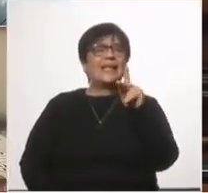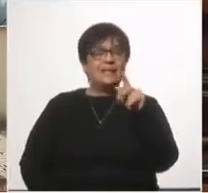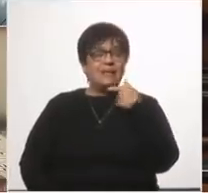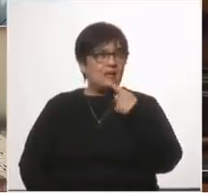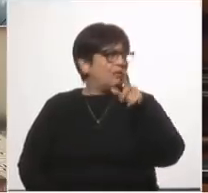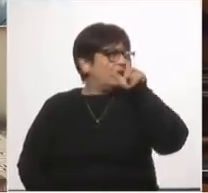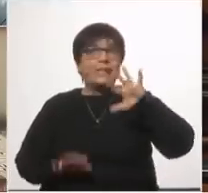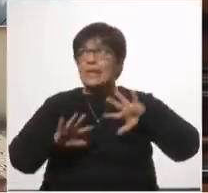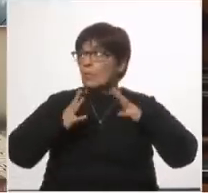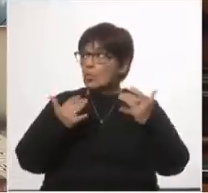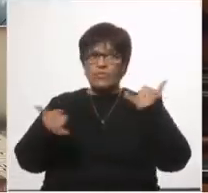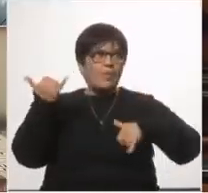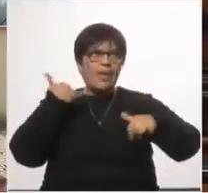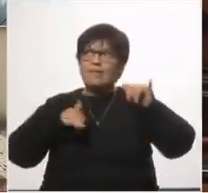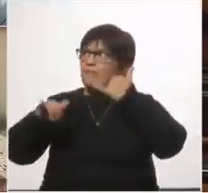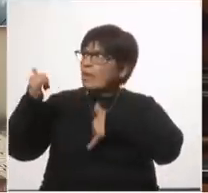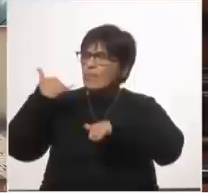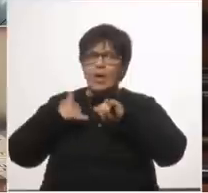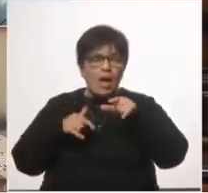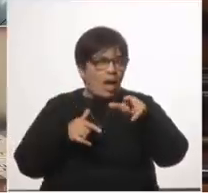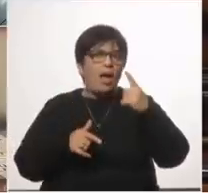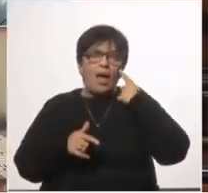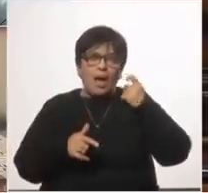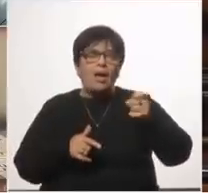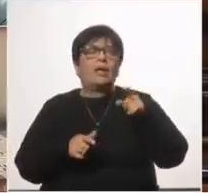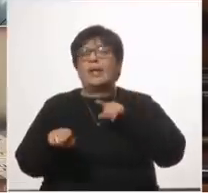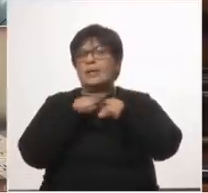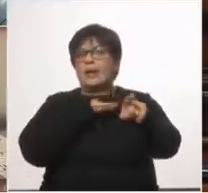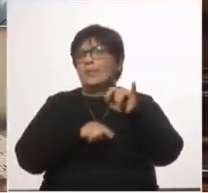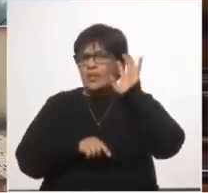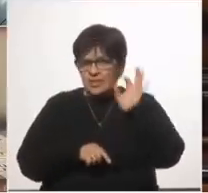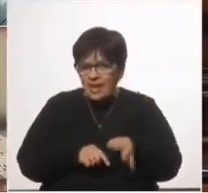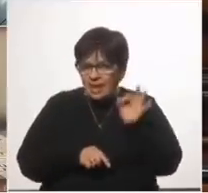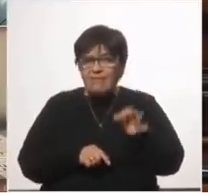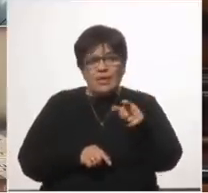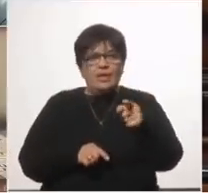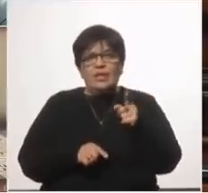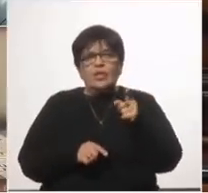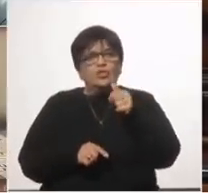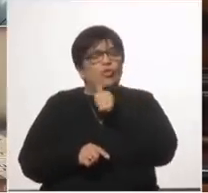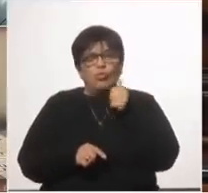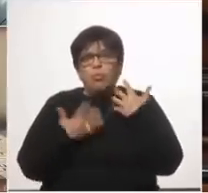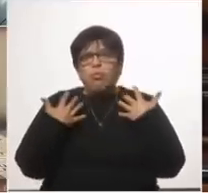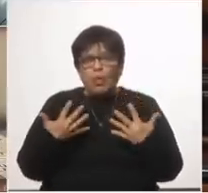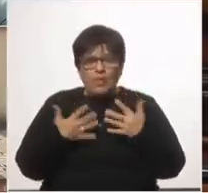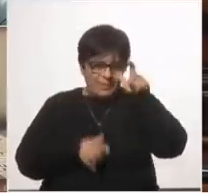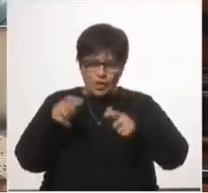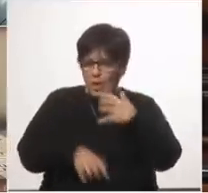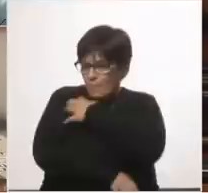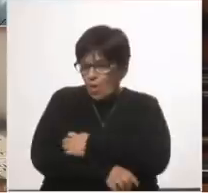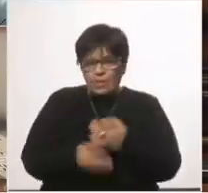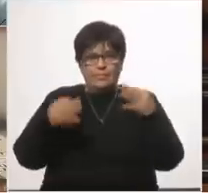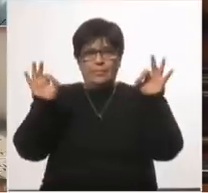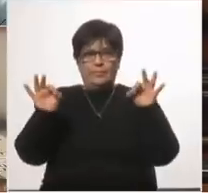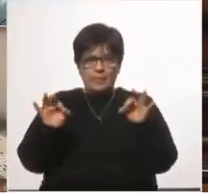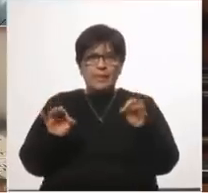hay información la pandemia ha atacado más a los primeros deciles de ingreso la pandemia ha tocado más a los sectores pobres la pandemia